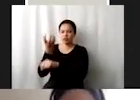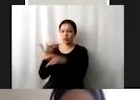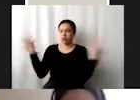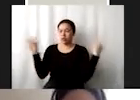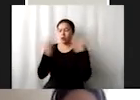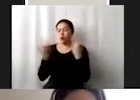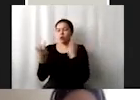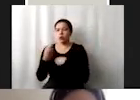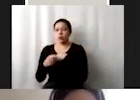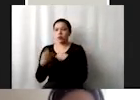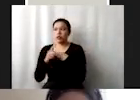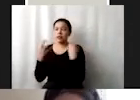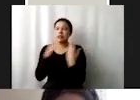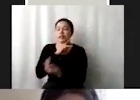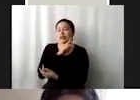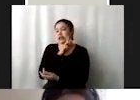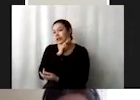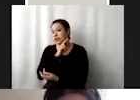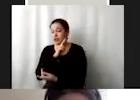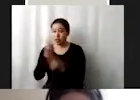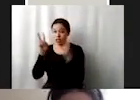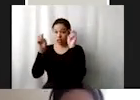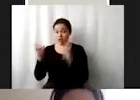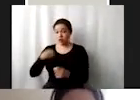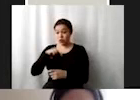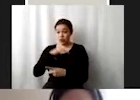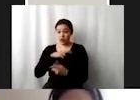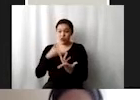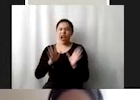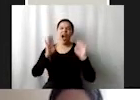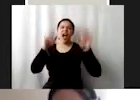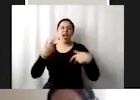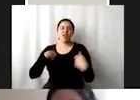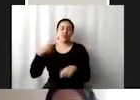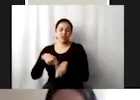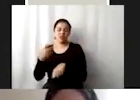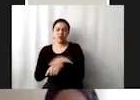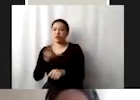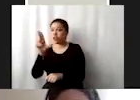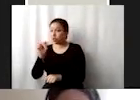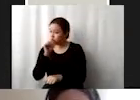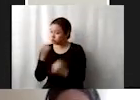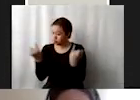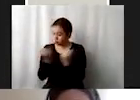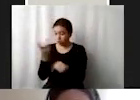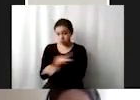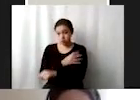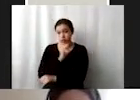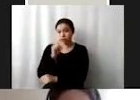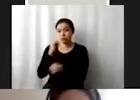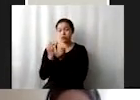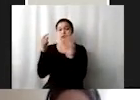con este tema no estamos ajenos tampoco a eso trae un tema este objetivo también